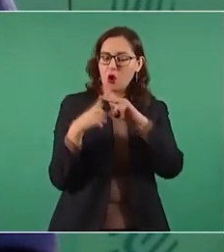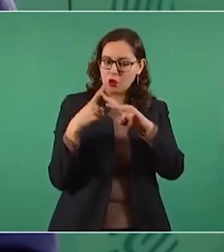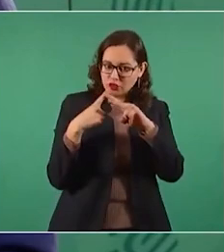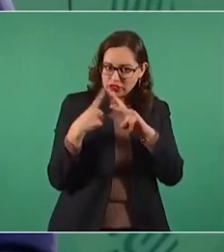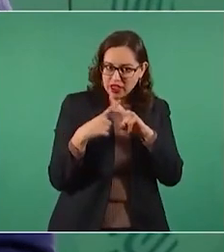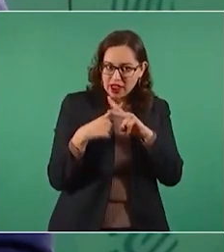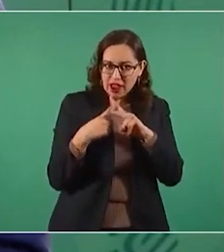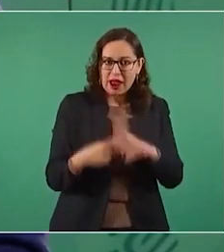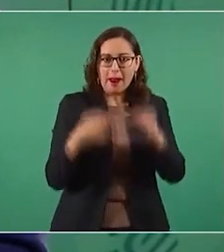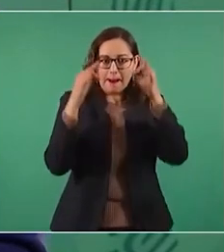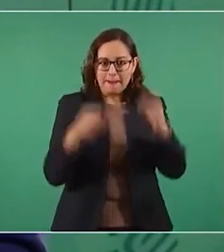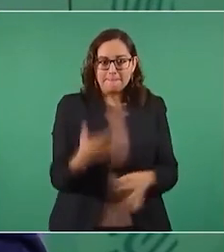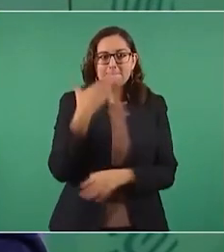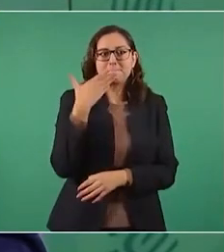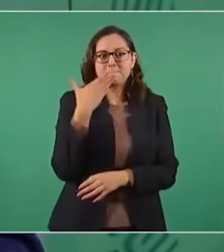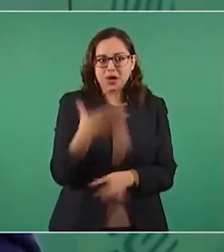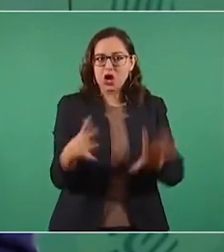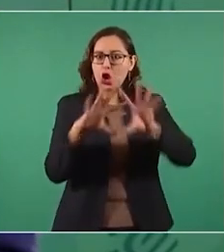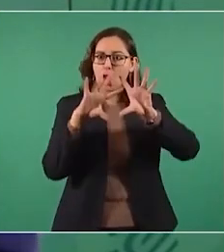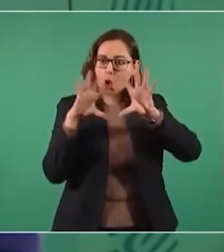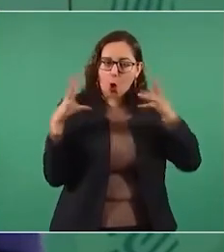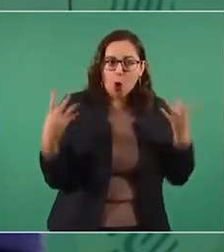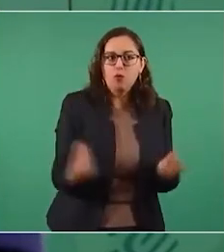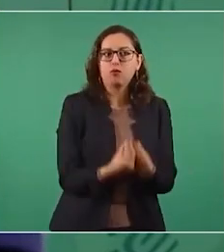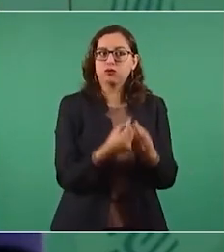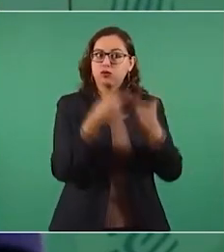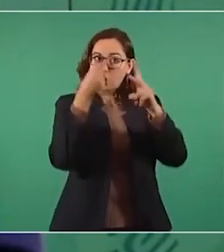que se cuenten todos los votos